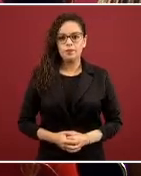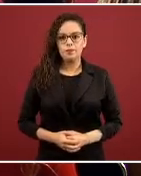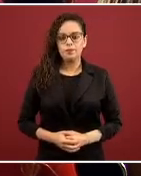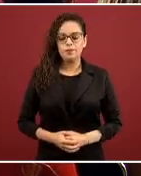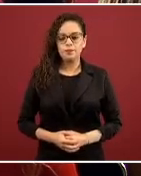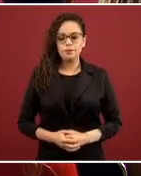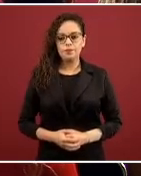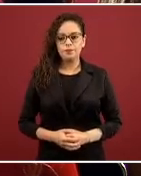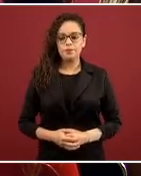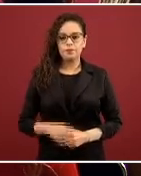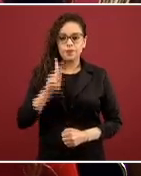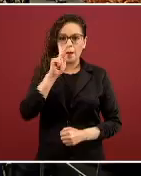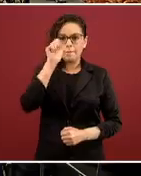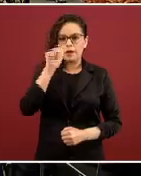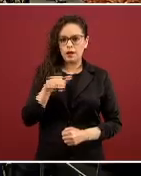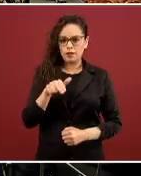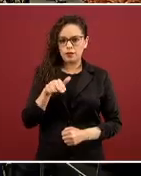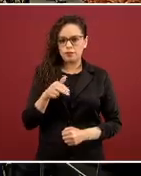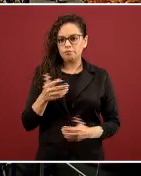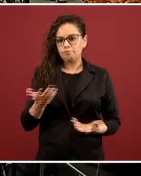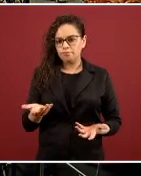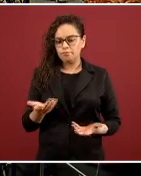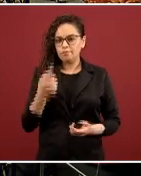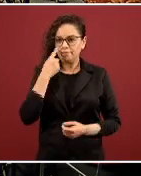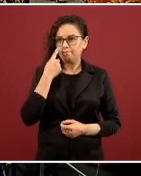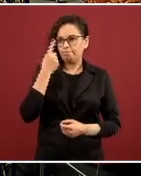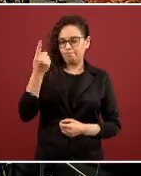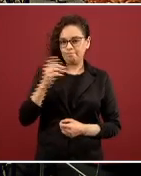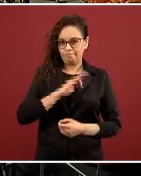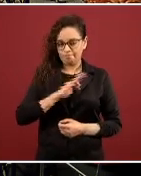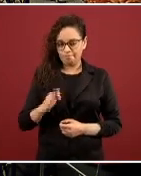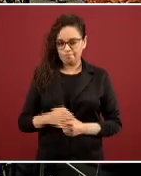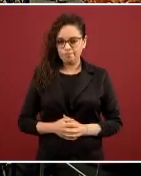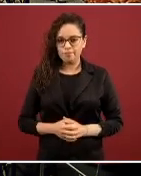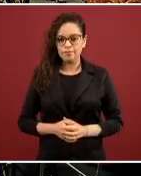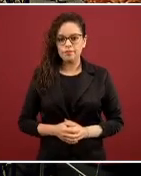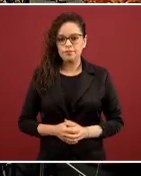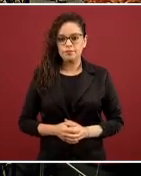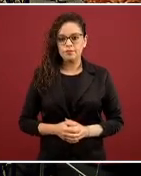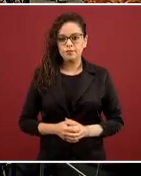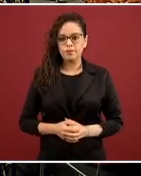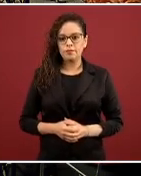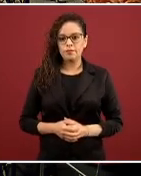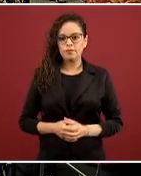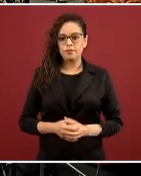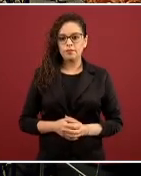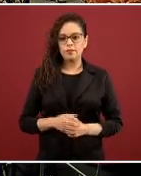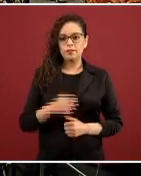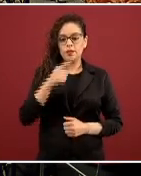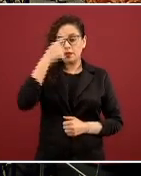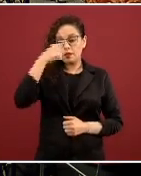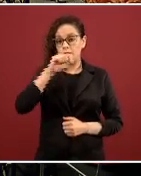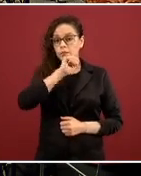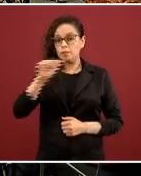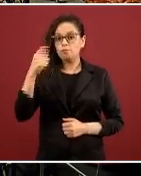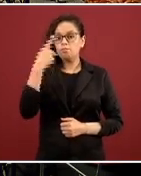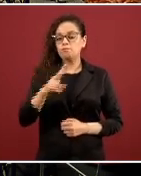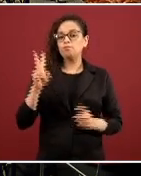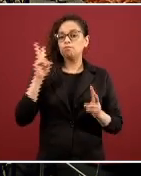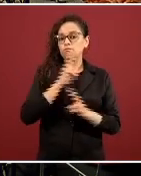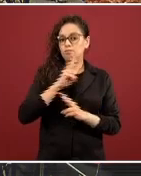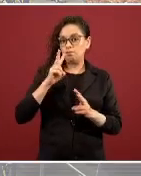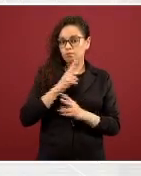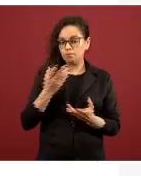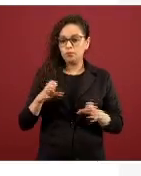El plan se detalla de la siguiente manera. Primero, la consideración de un triage respiratorio, estructura